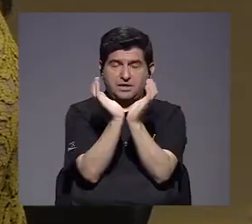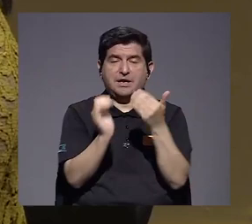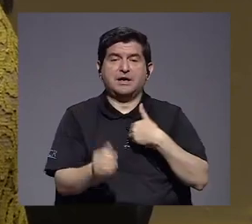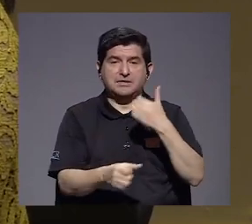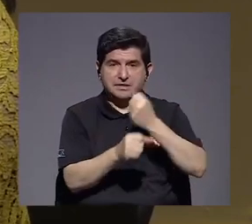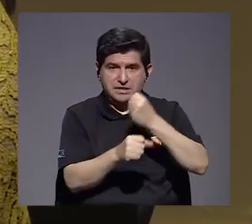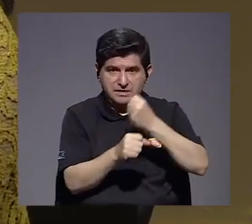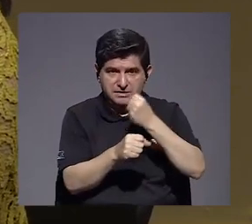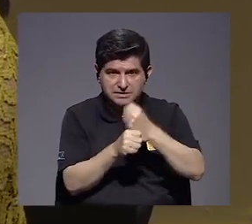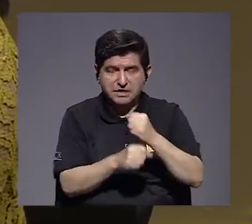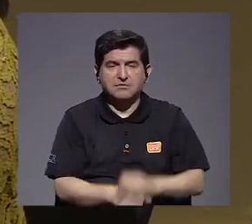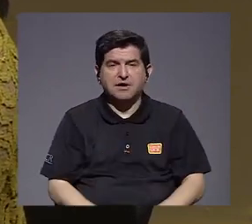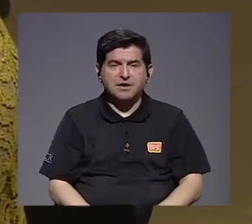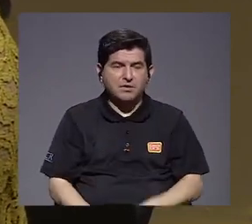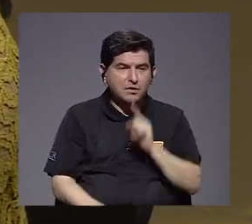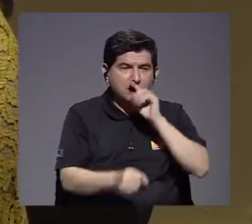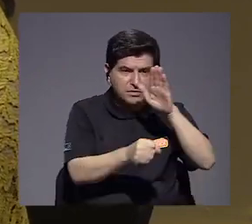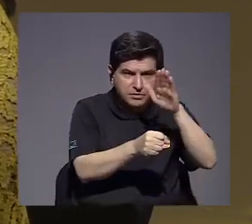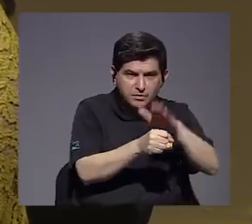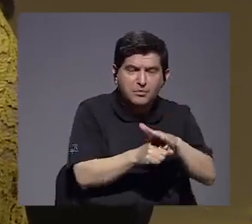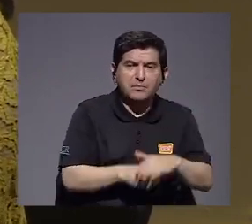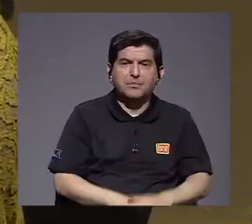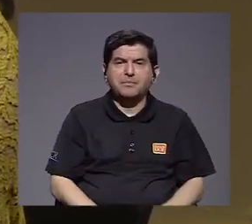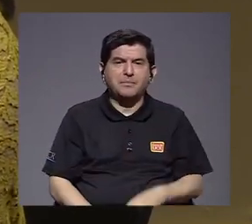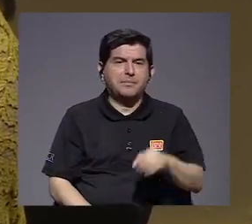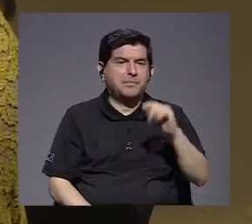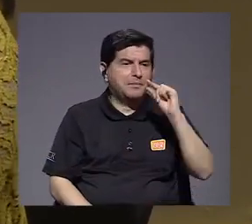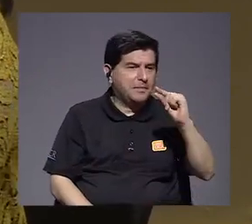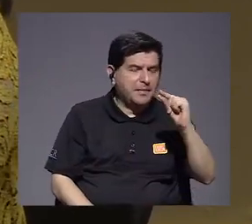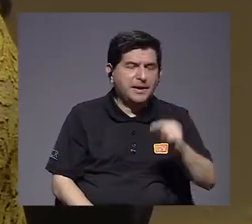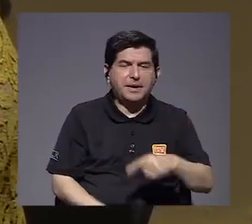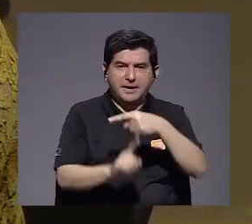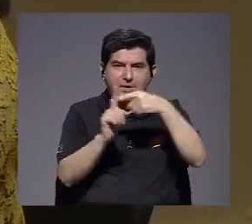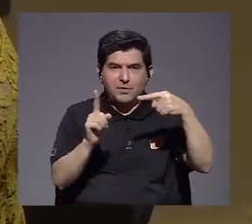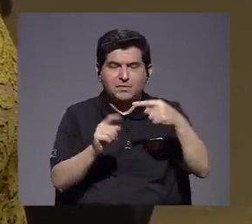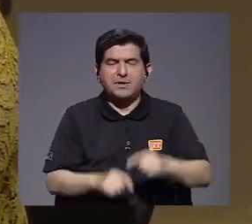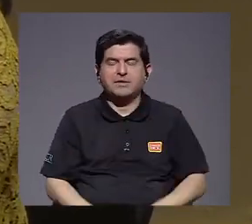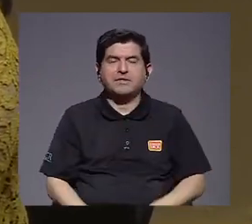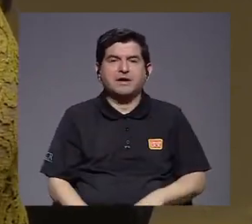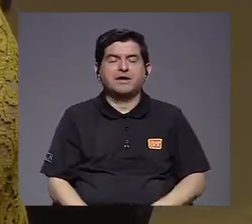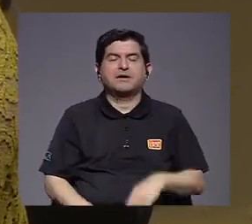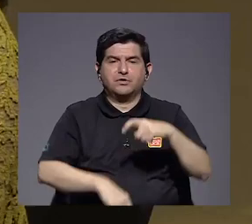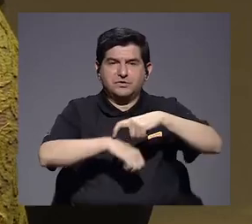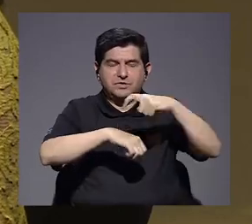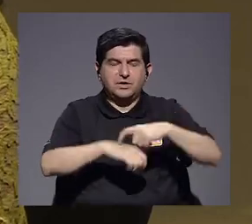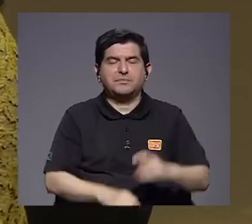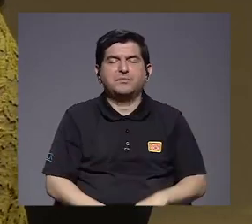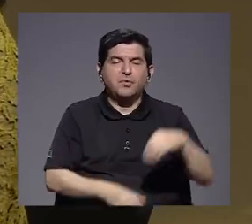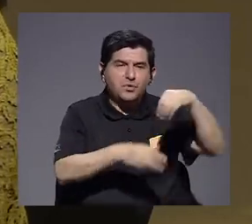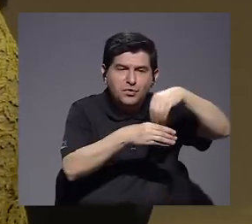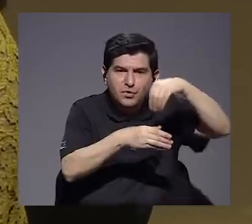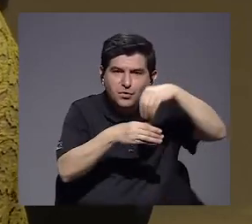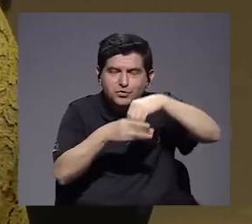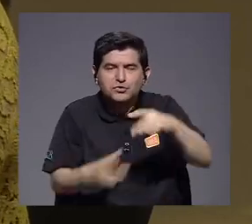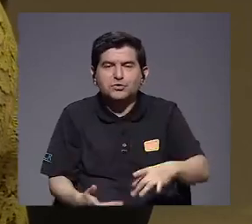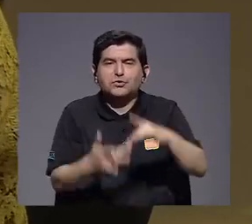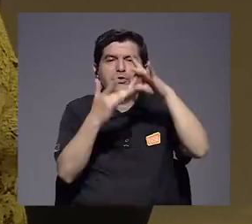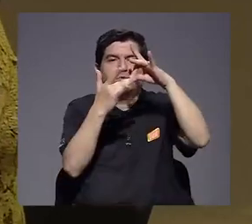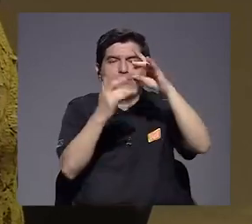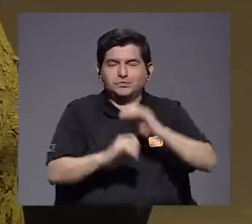tener un trabajo más a la medida con ellos de corto, mediano y largo plazo, que pasa también por contribuciones especiales,